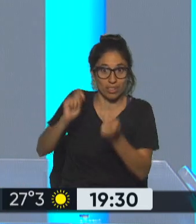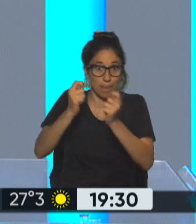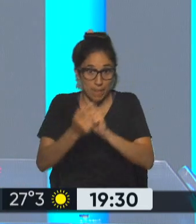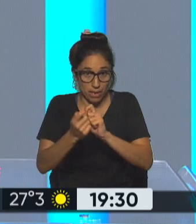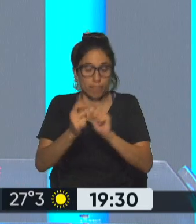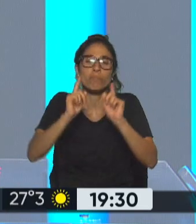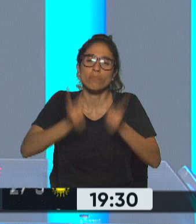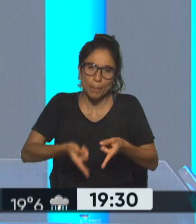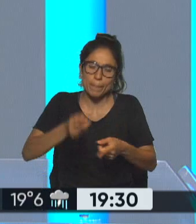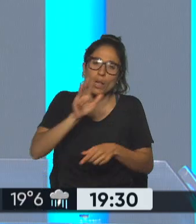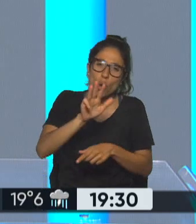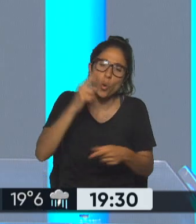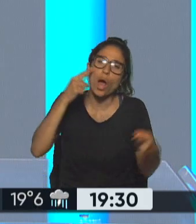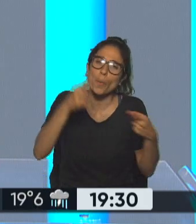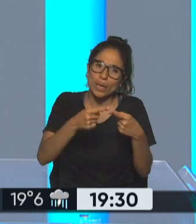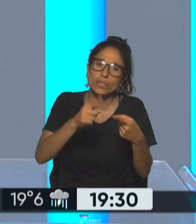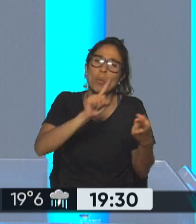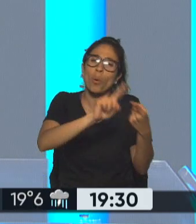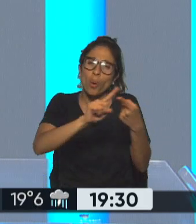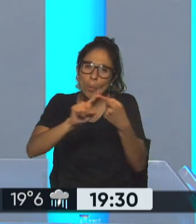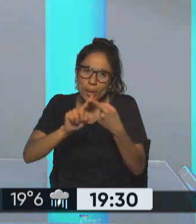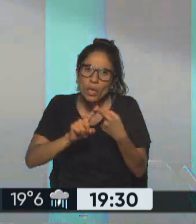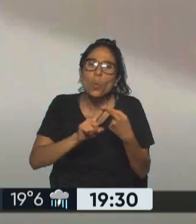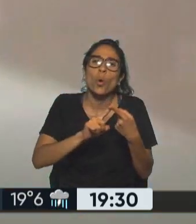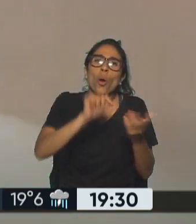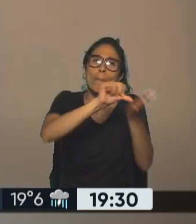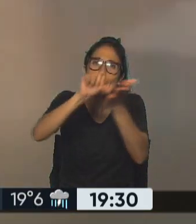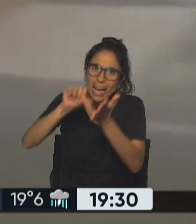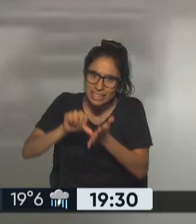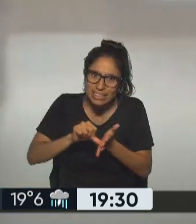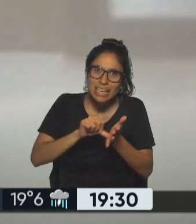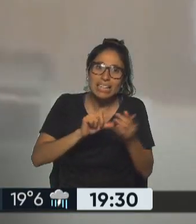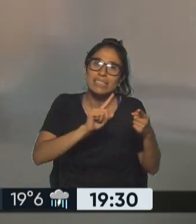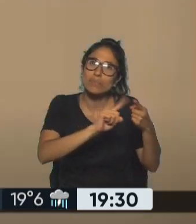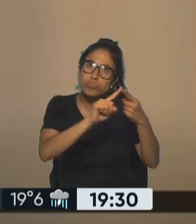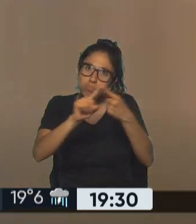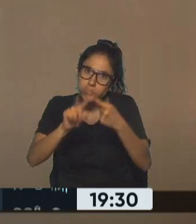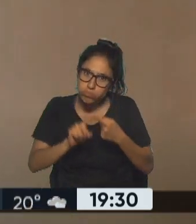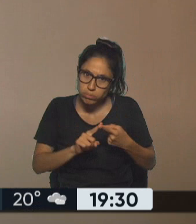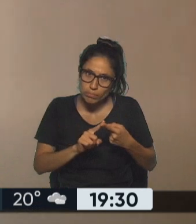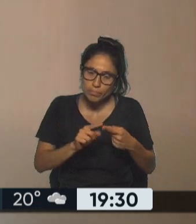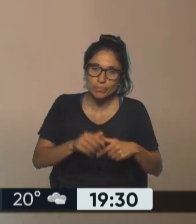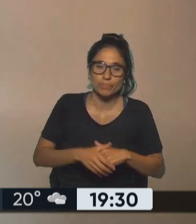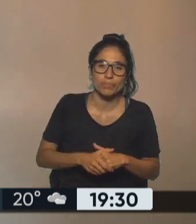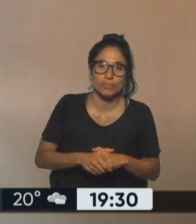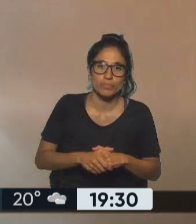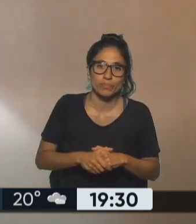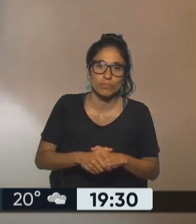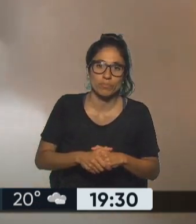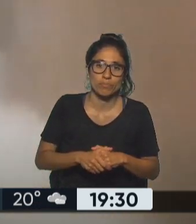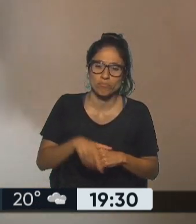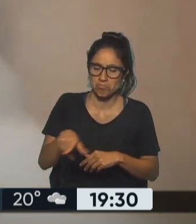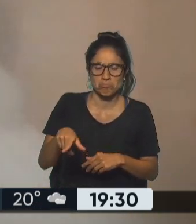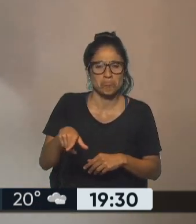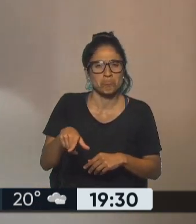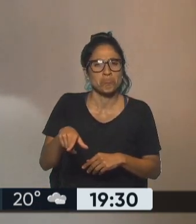o vínculo vamos a tener entre otras medidas que llevó adelante en una semana muy activa del presidente de